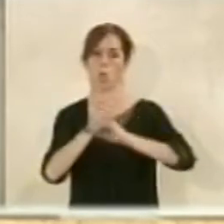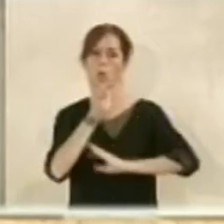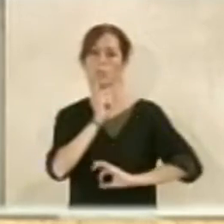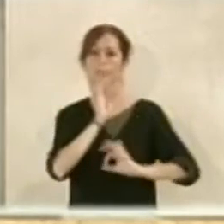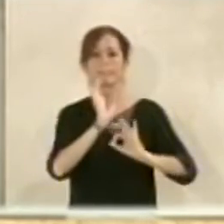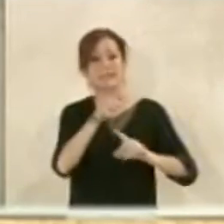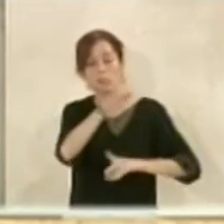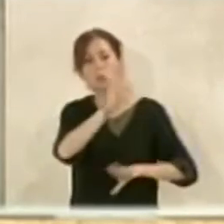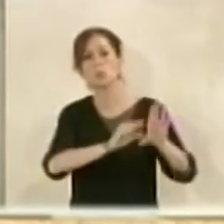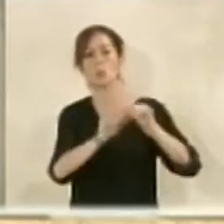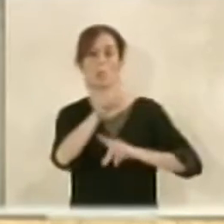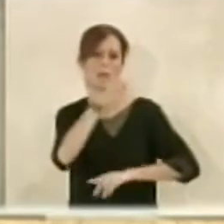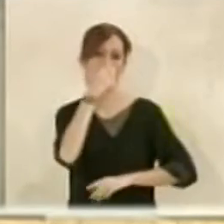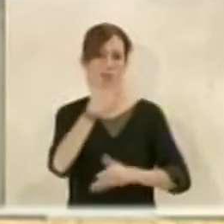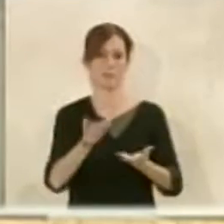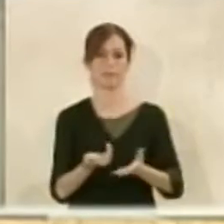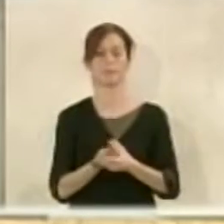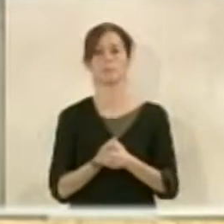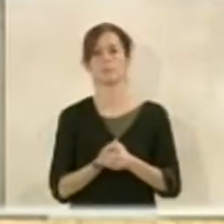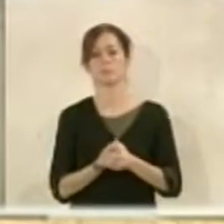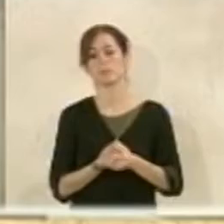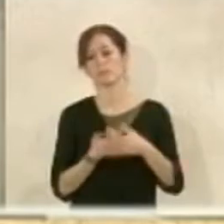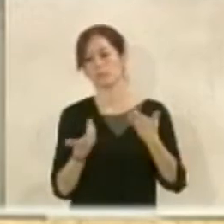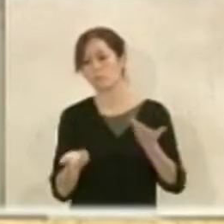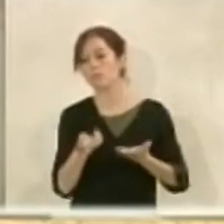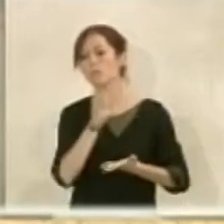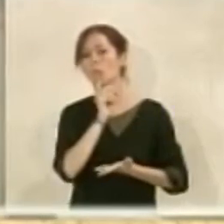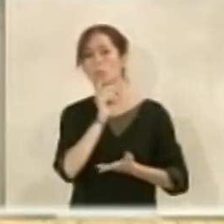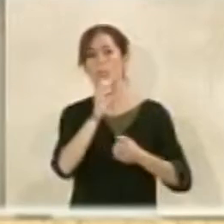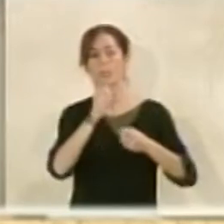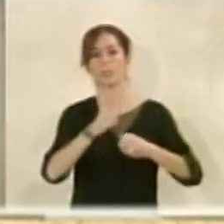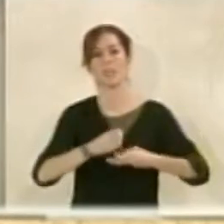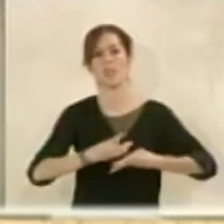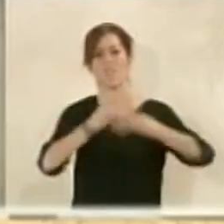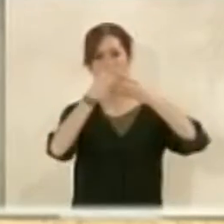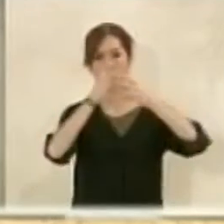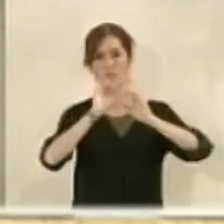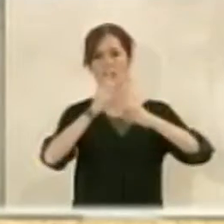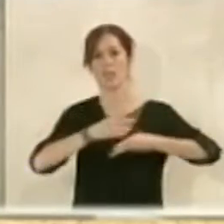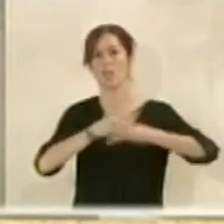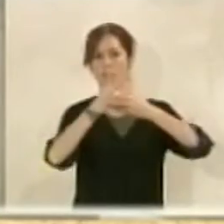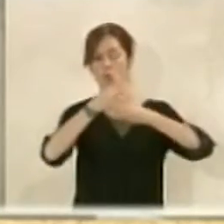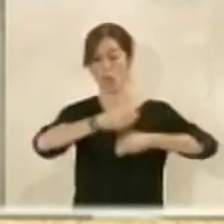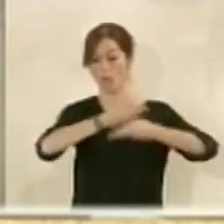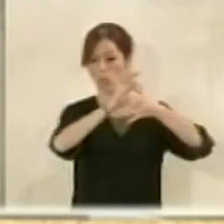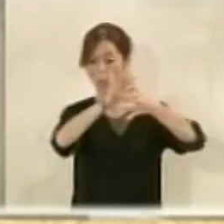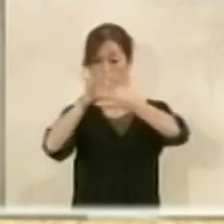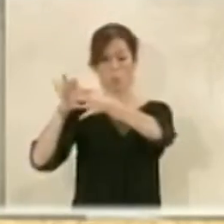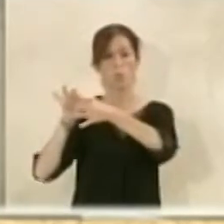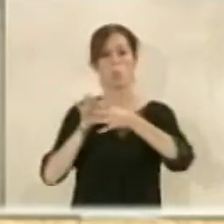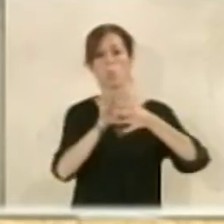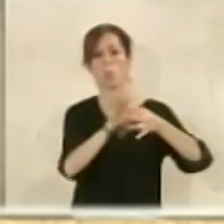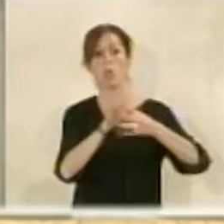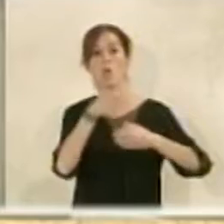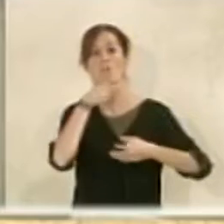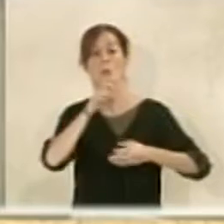que se opta es buena cargamos la edificabilidad y la edificación y el volumen de la edificación a